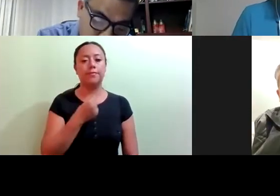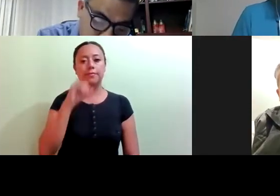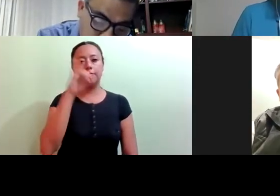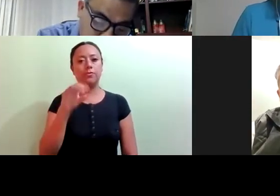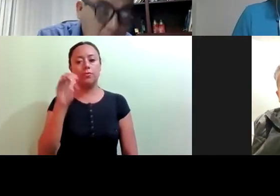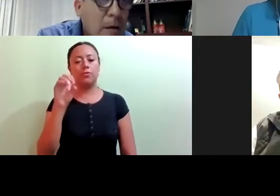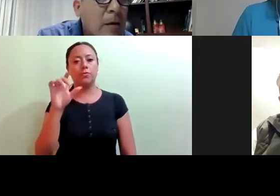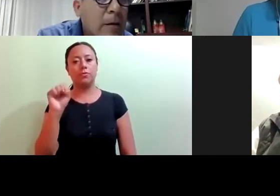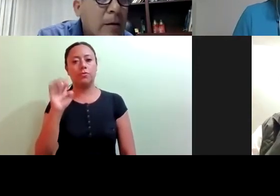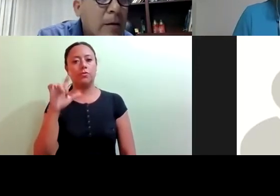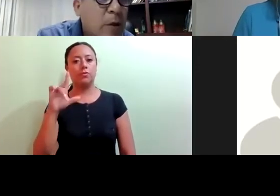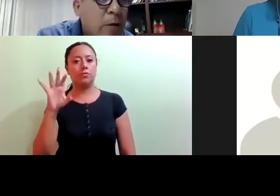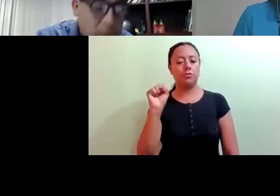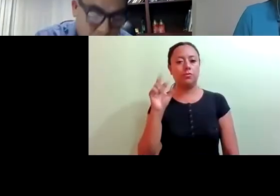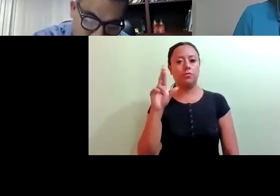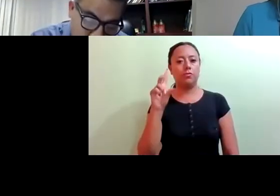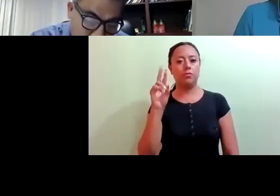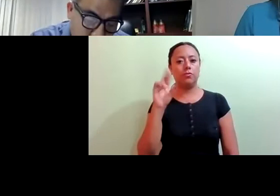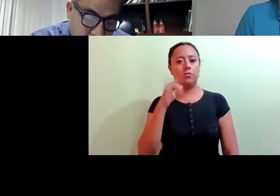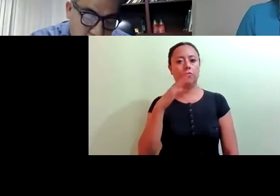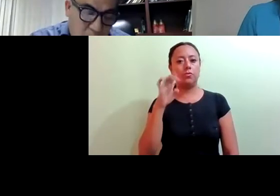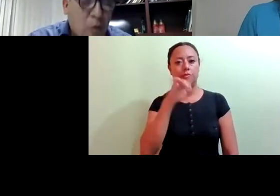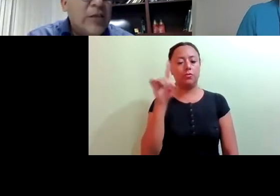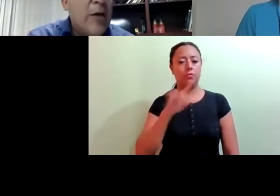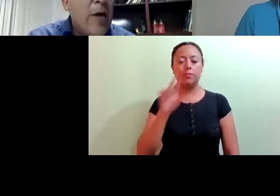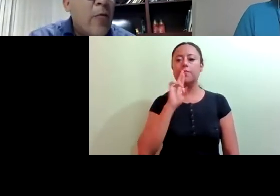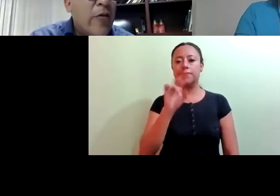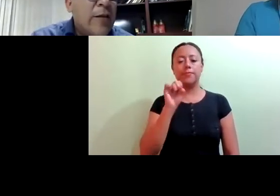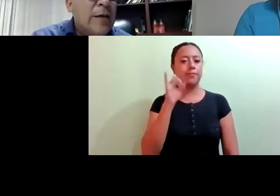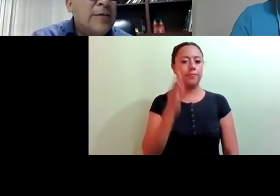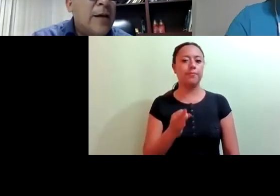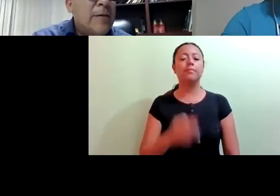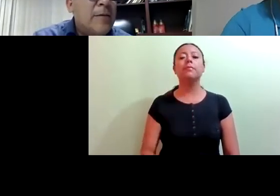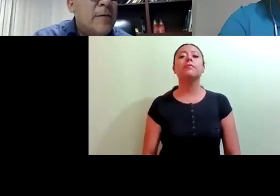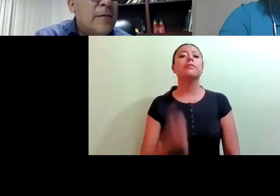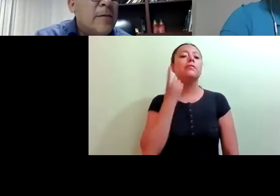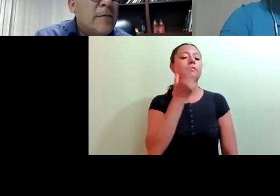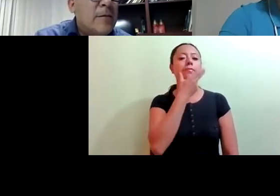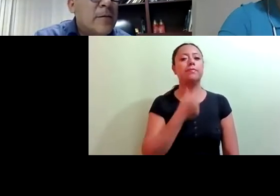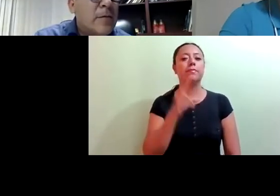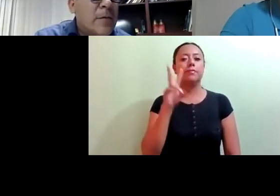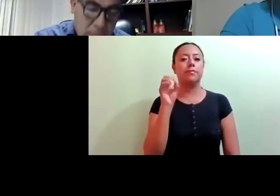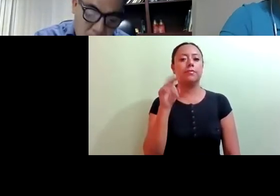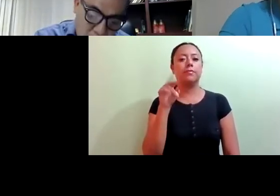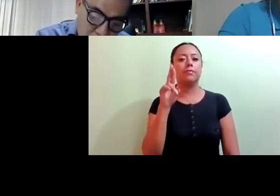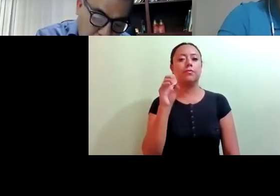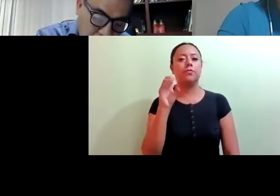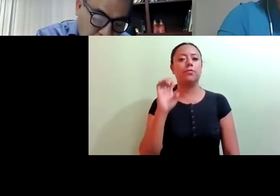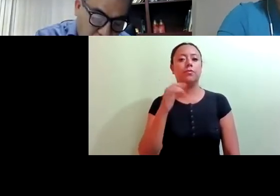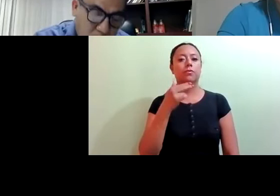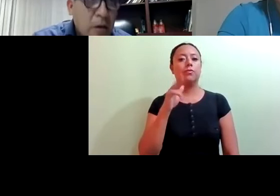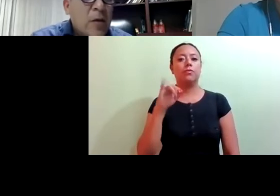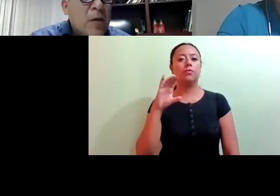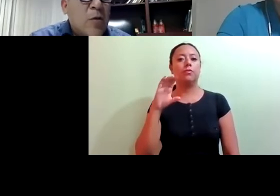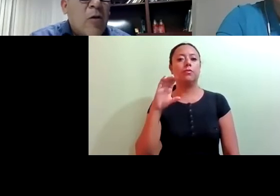del orden del día. Gracias, diputado. Diputado Cristian Damián Monrón de la Isla. Cristian Monrón de la a favor. Gracias,